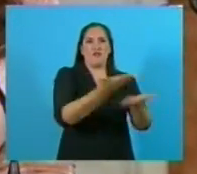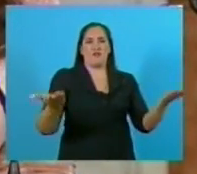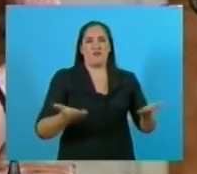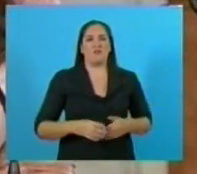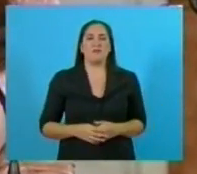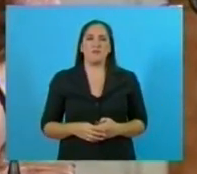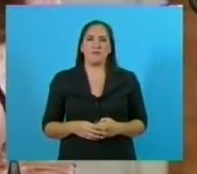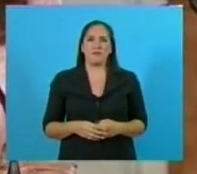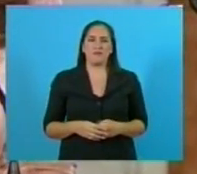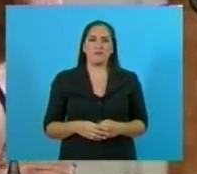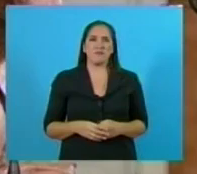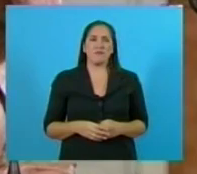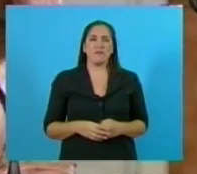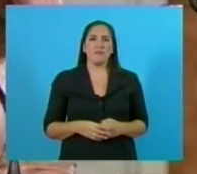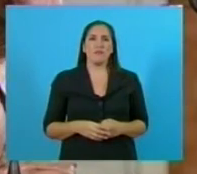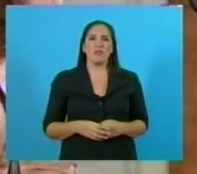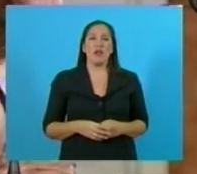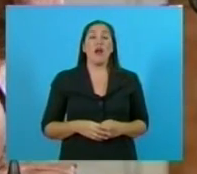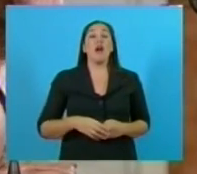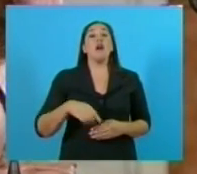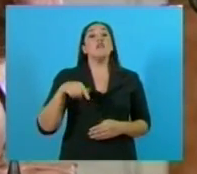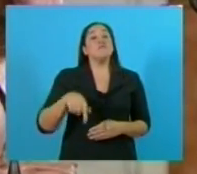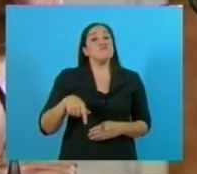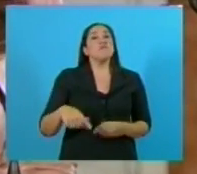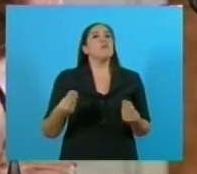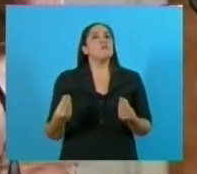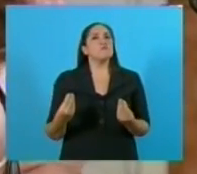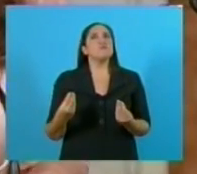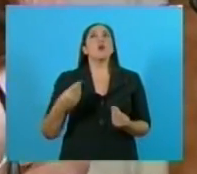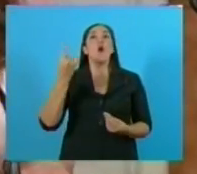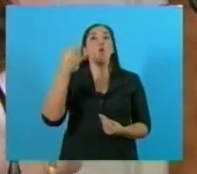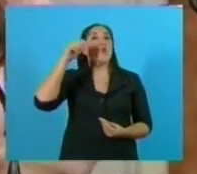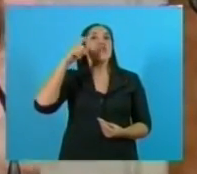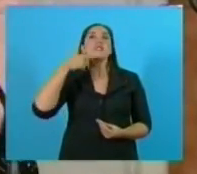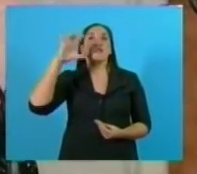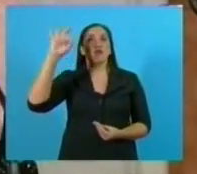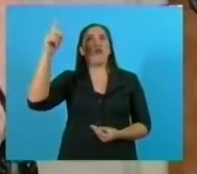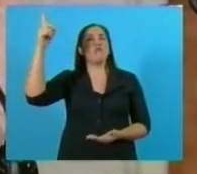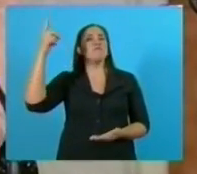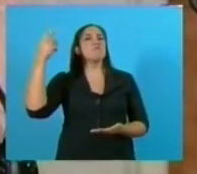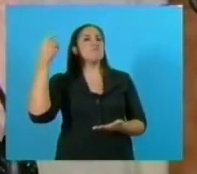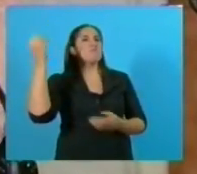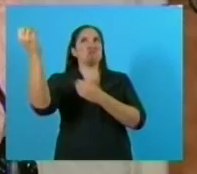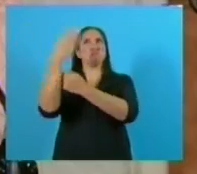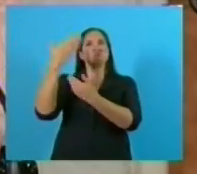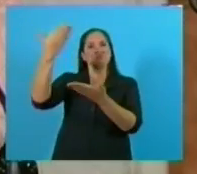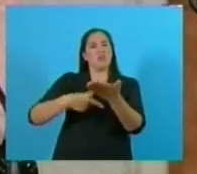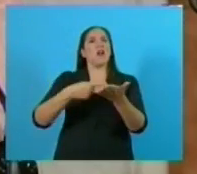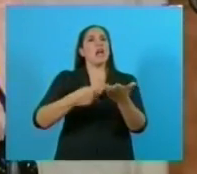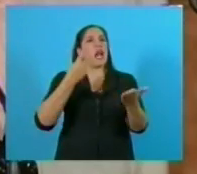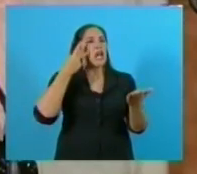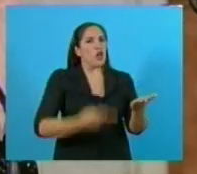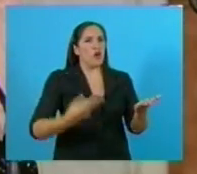hoy tenemos, hemos sido reconocidos por la UNESCO, acá tengo entre los reconocimientos, me quería